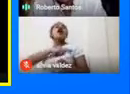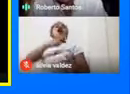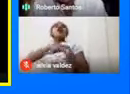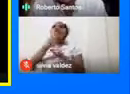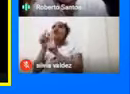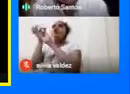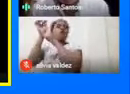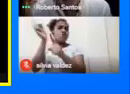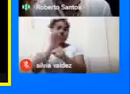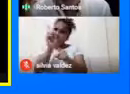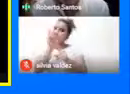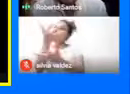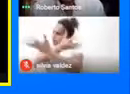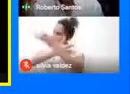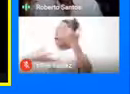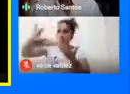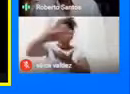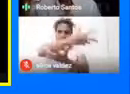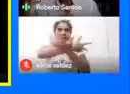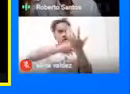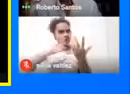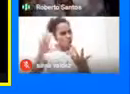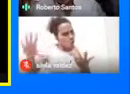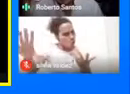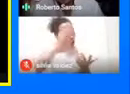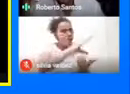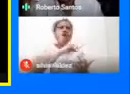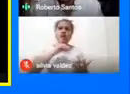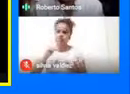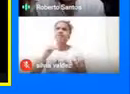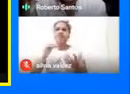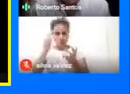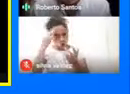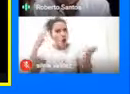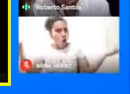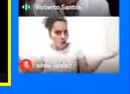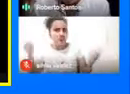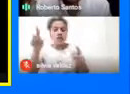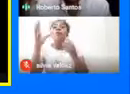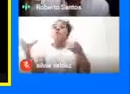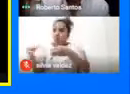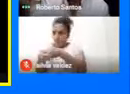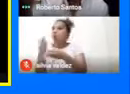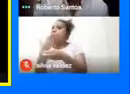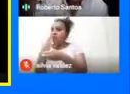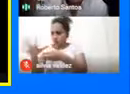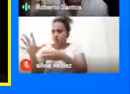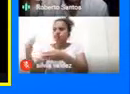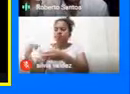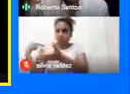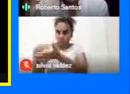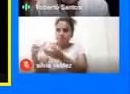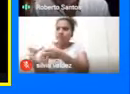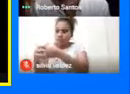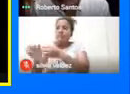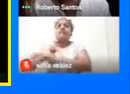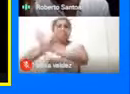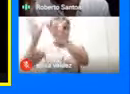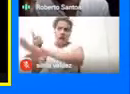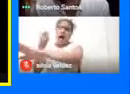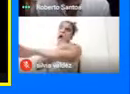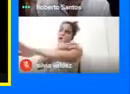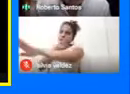compartidos Por Por supuesto Los pueblos indígenas Que estuvieron Muchísimo antes